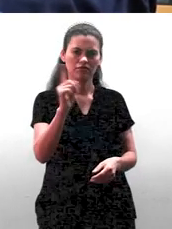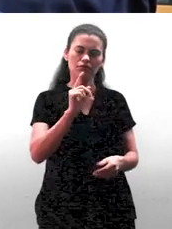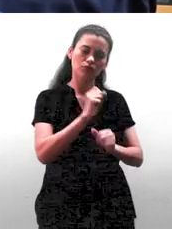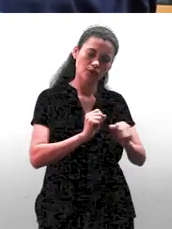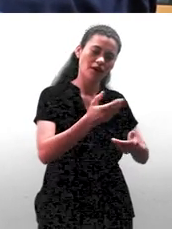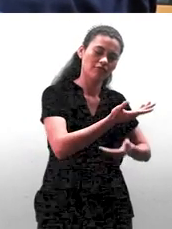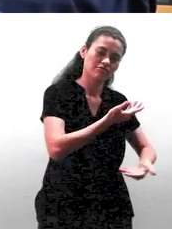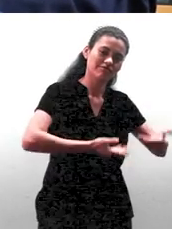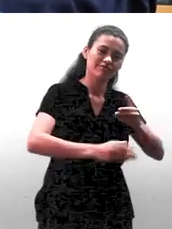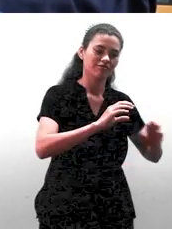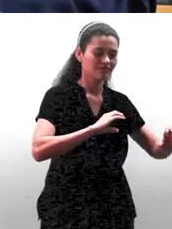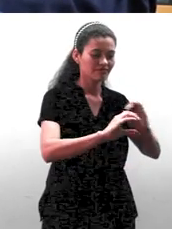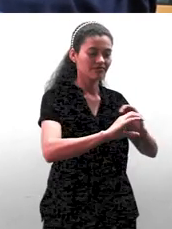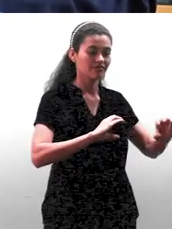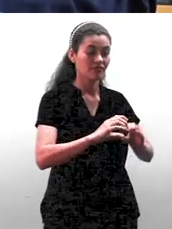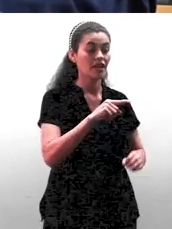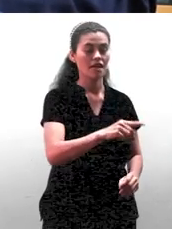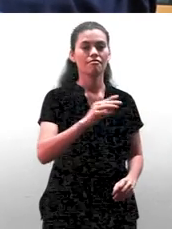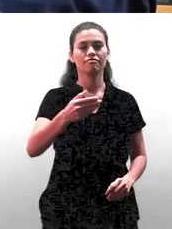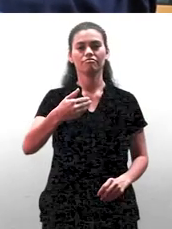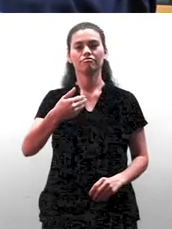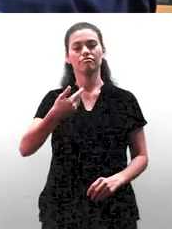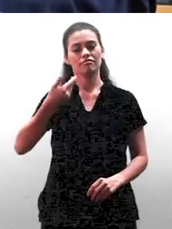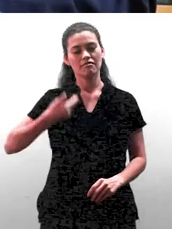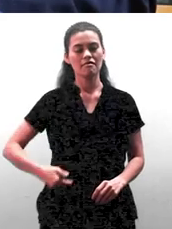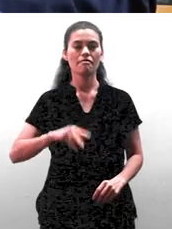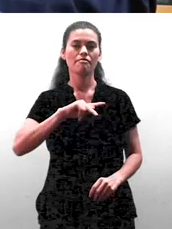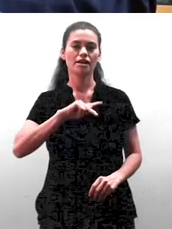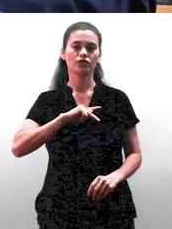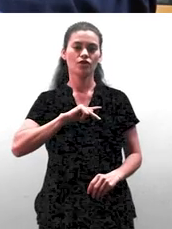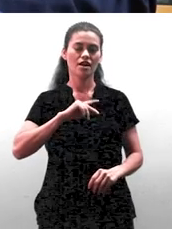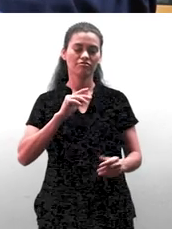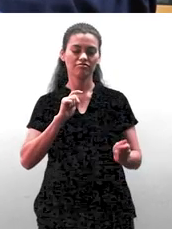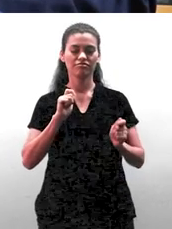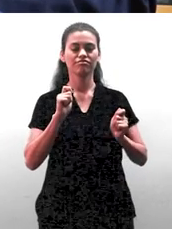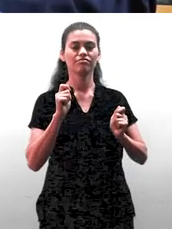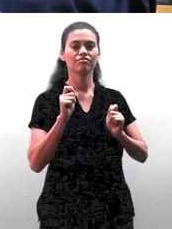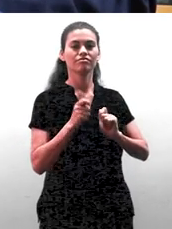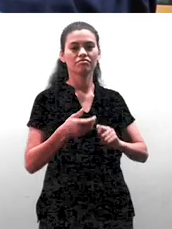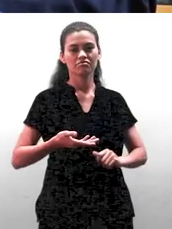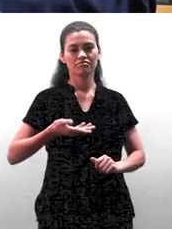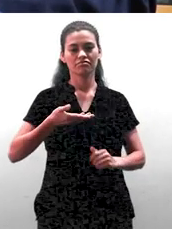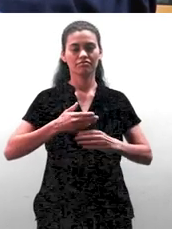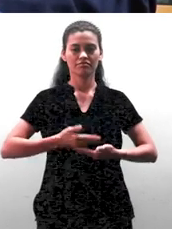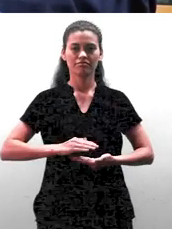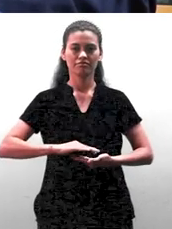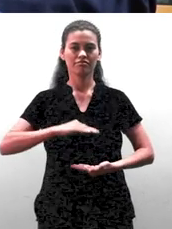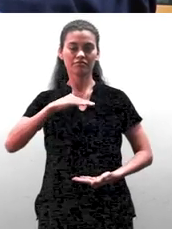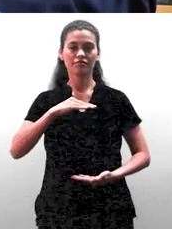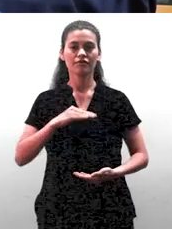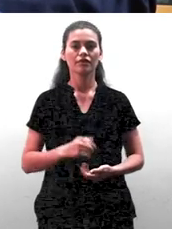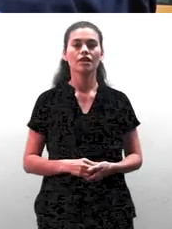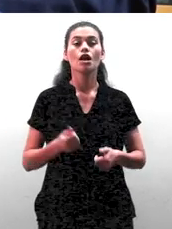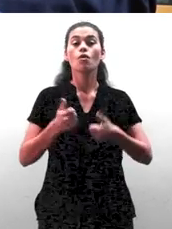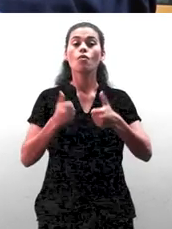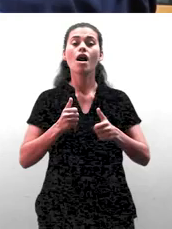¿verdad? Está bien porque se está formando su personalidad y ese niño tiene la posibilidad hoy de hablar, ¿verdad? Y qué mejor lugar